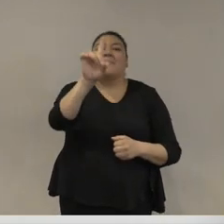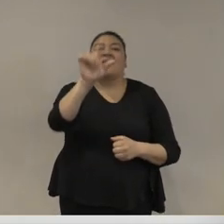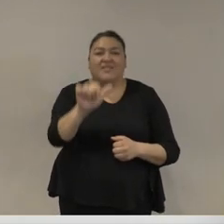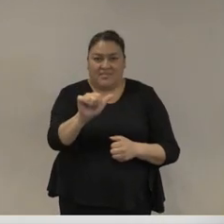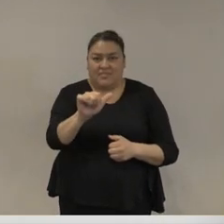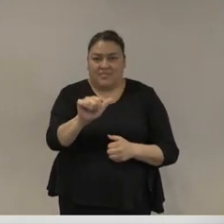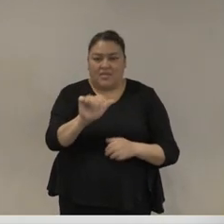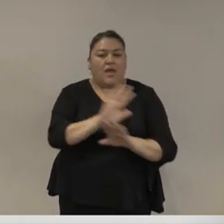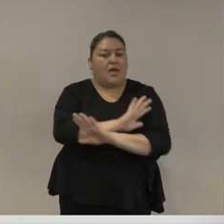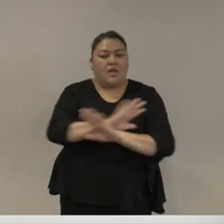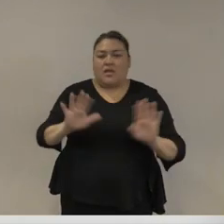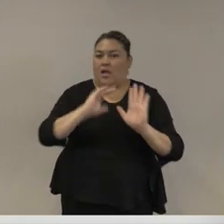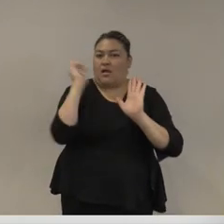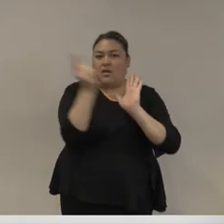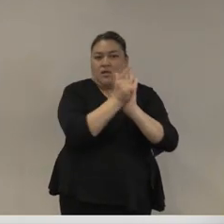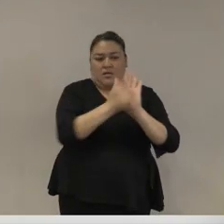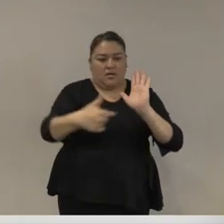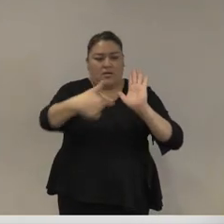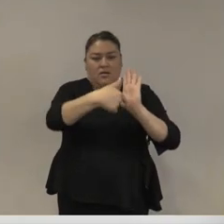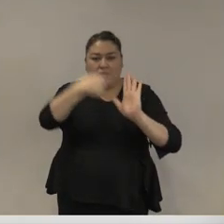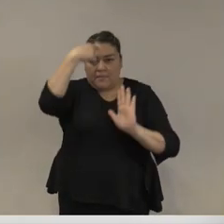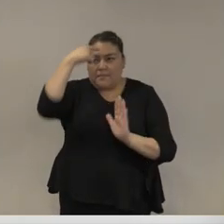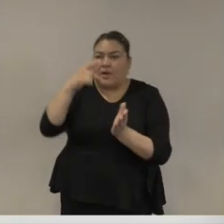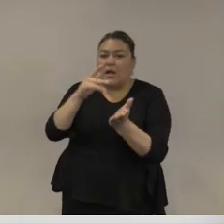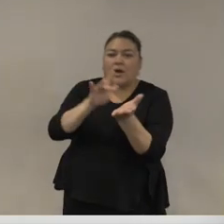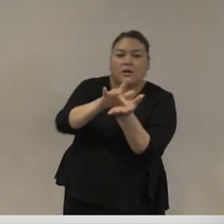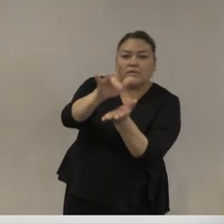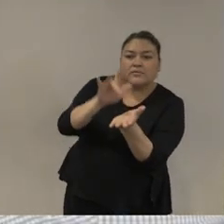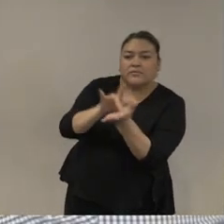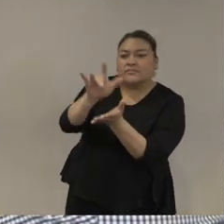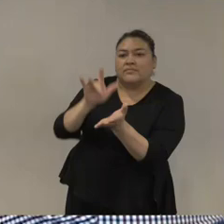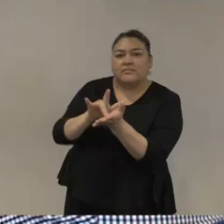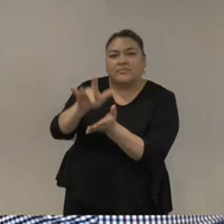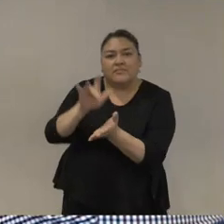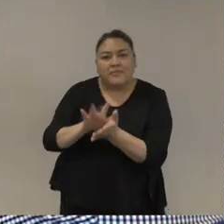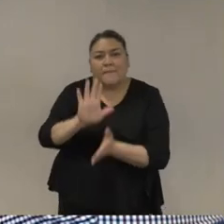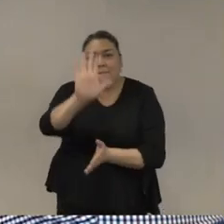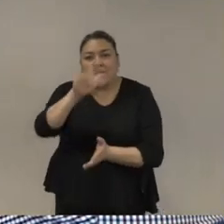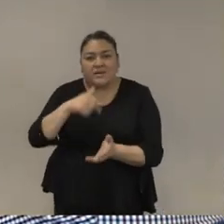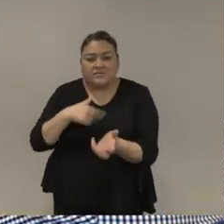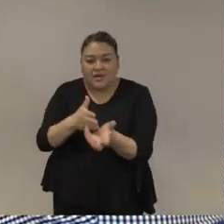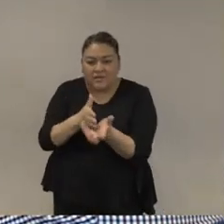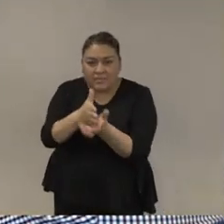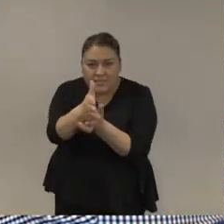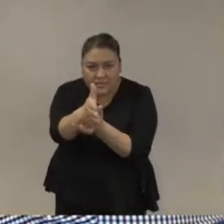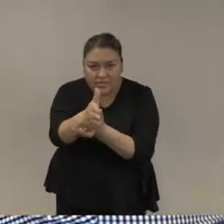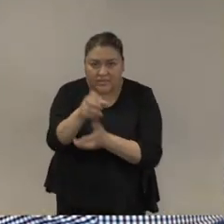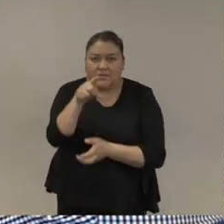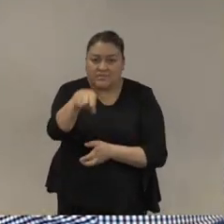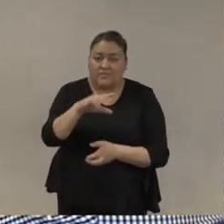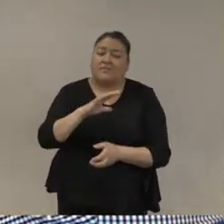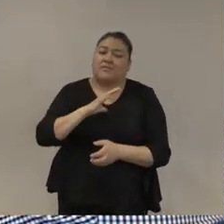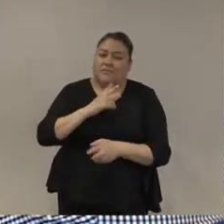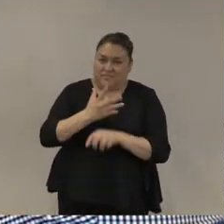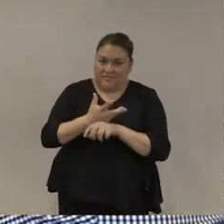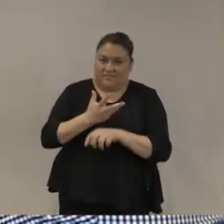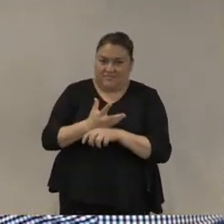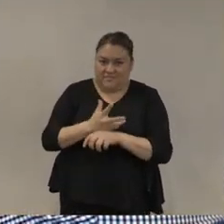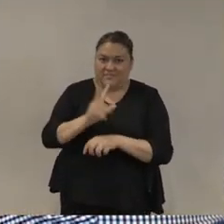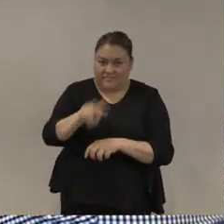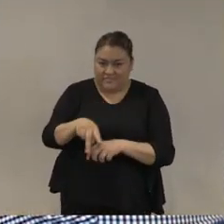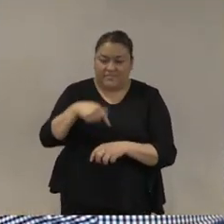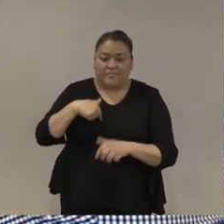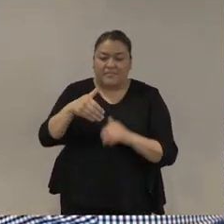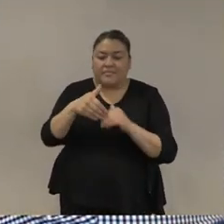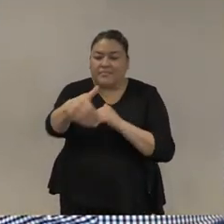institucional para participar de manera más directa en lo que va a ser el diseño y la